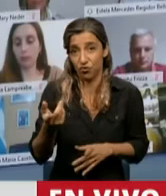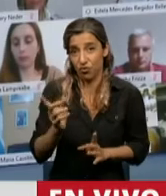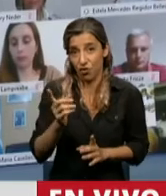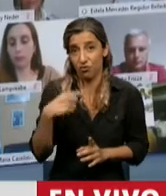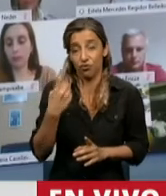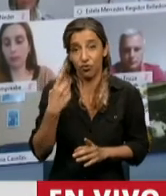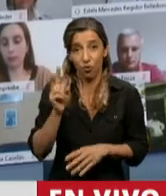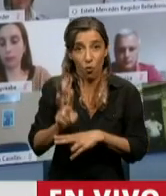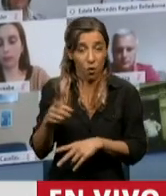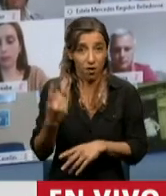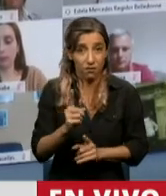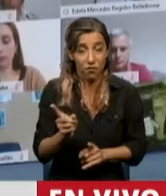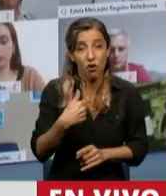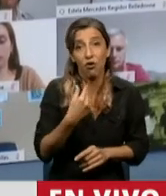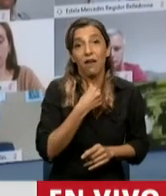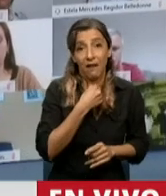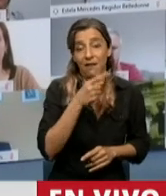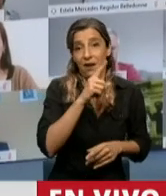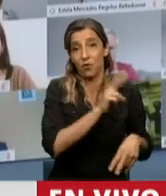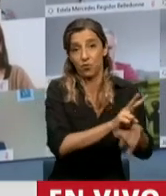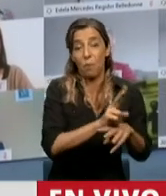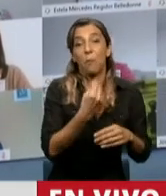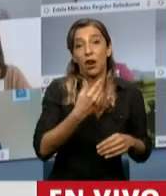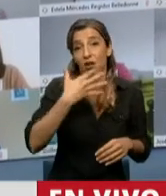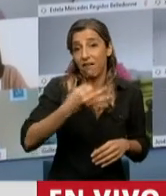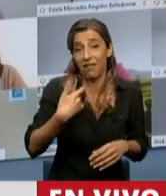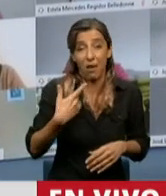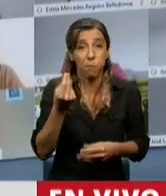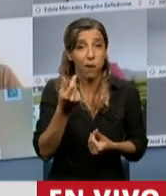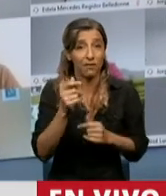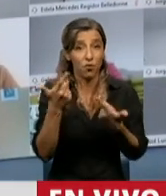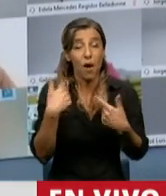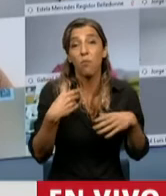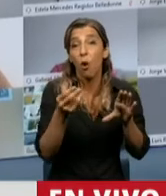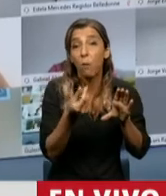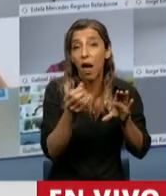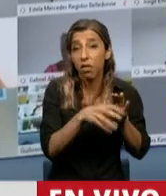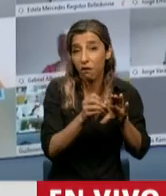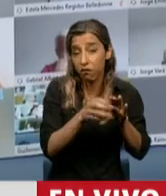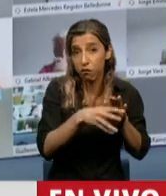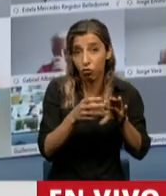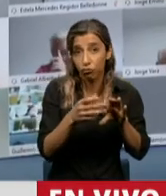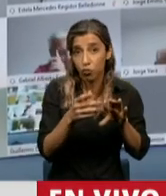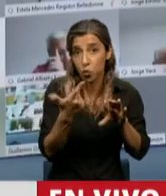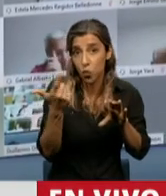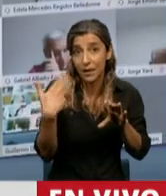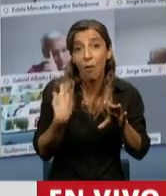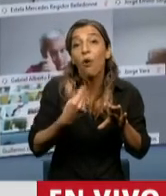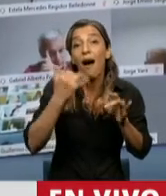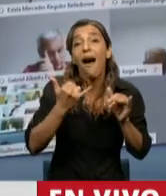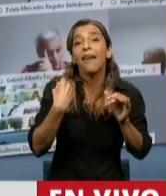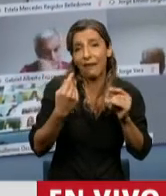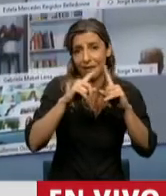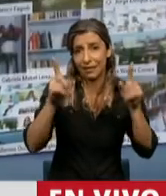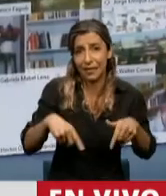eso, es que la plata no está. No está para pagarle más a los actuales jubilados porque esa plata del fondo, en gran medida, son títulos y deudas con el